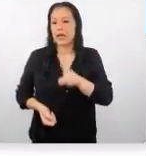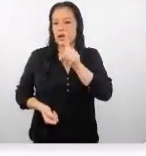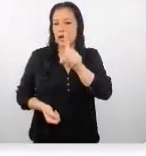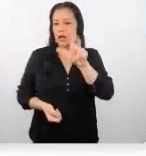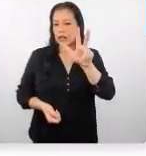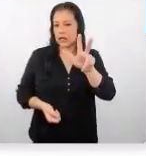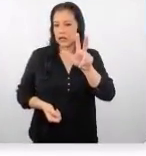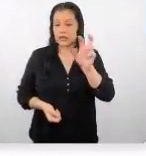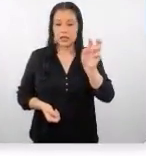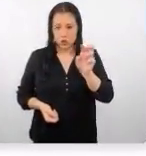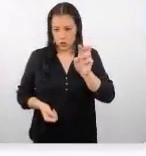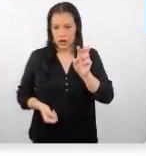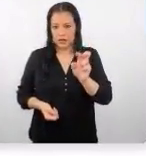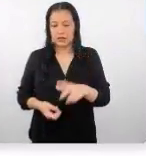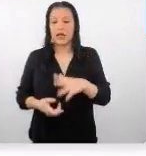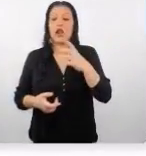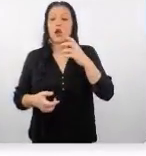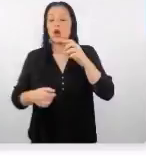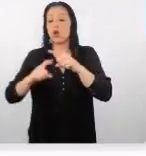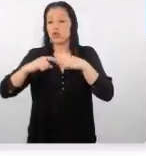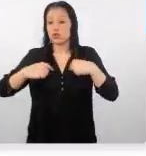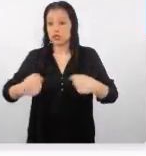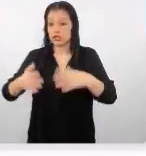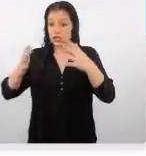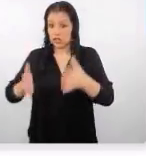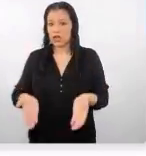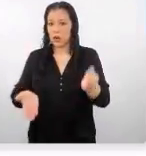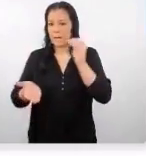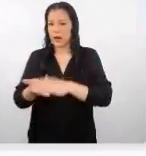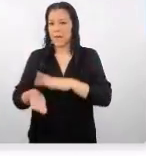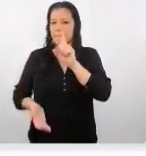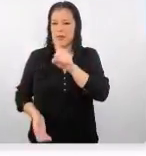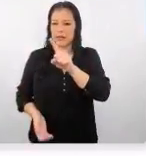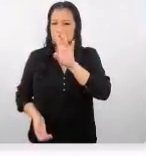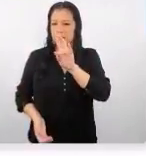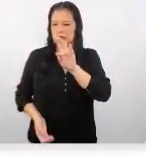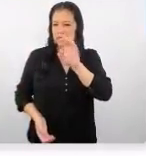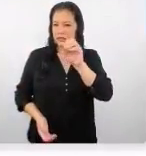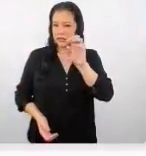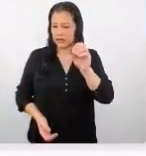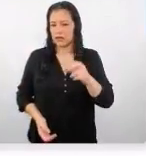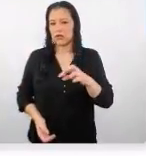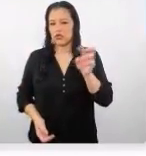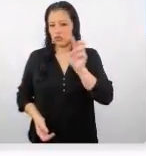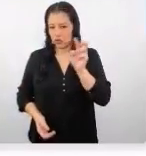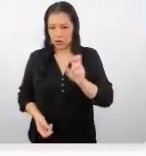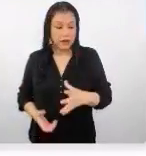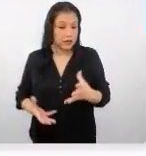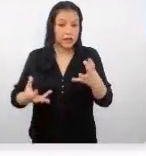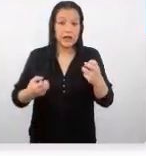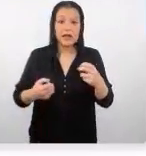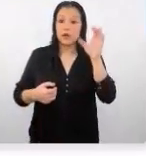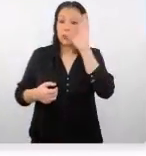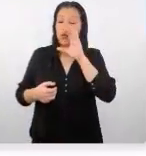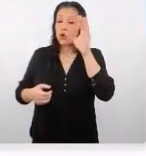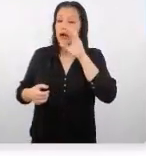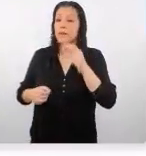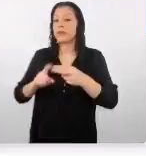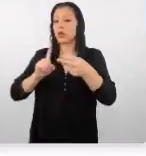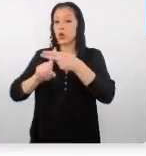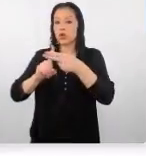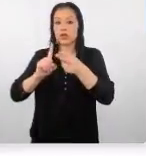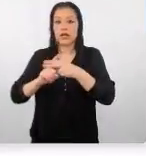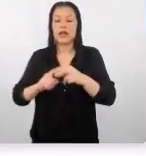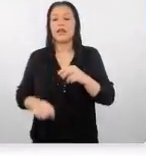chinos gastan un poco más, gastan casi mil setecientos dólares durante su visita, suelen hospedarse en hoteles de alta categoría, hoteles